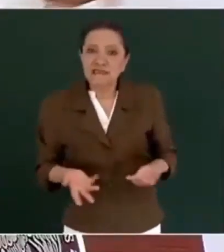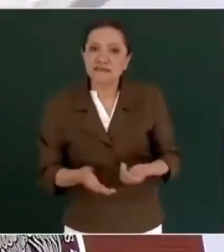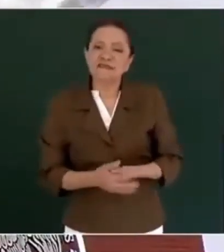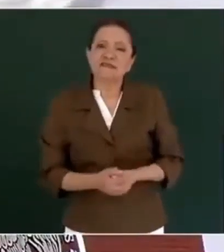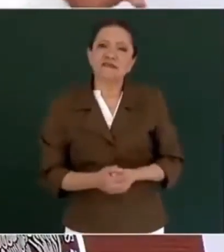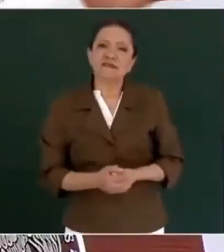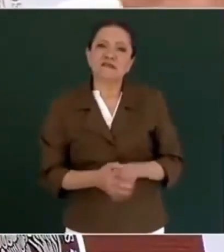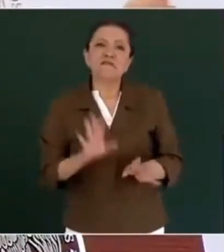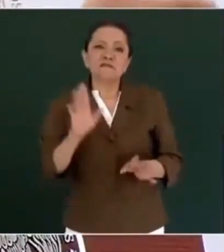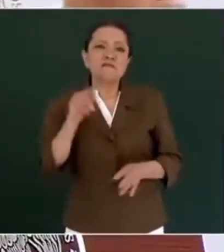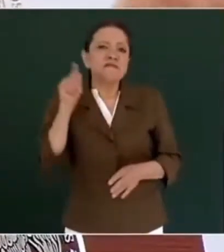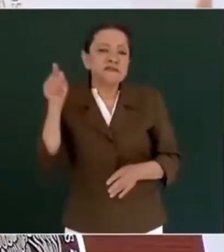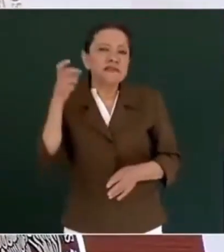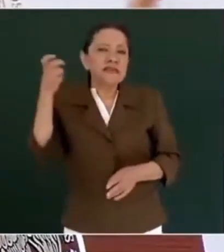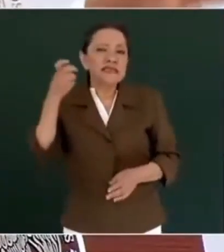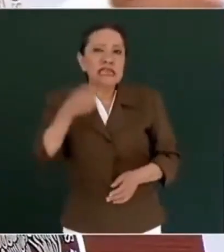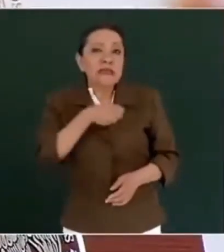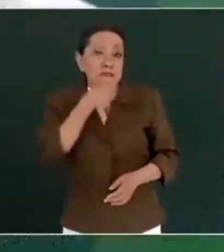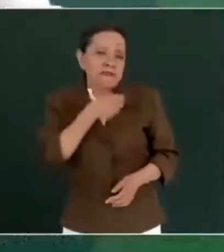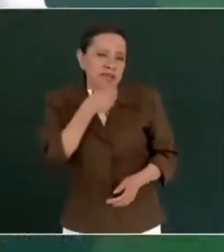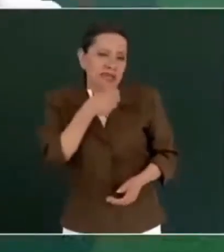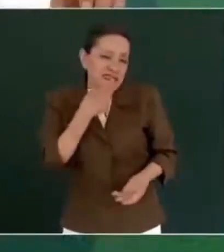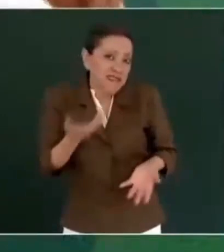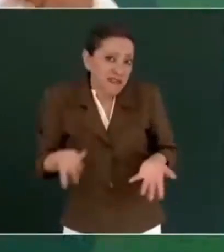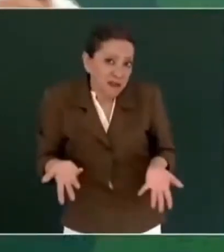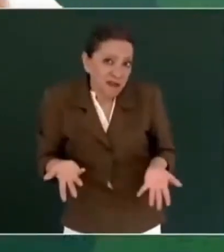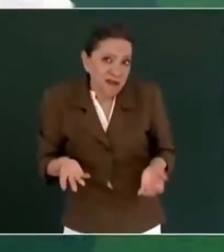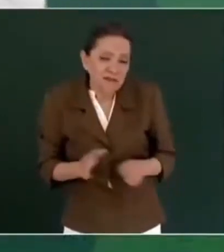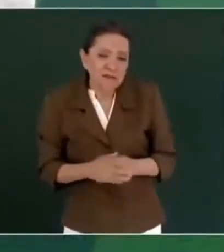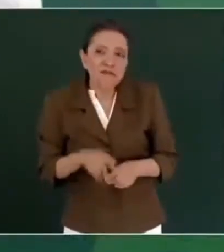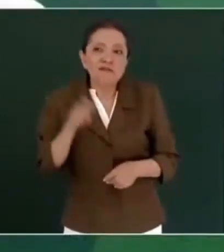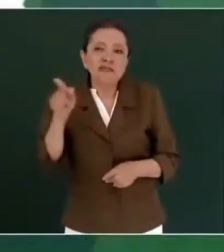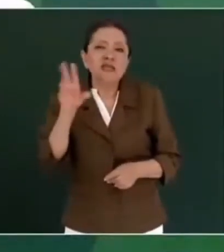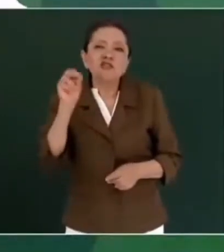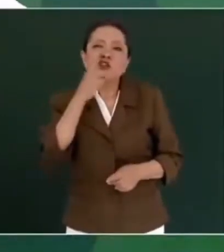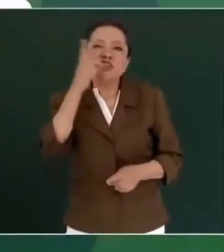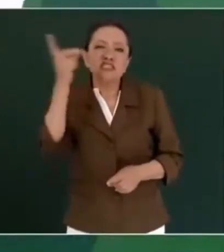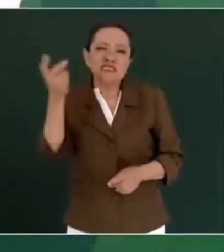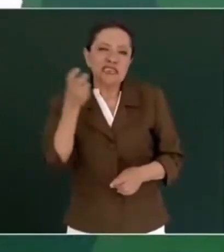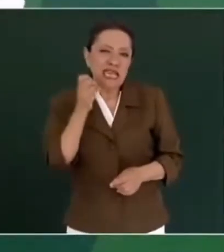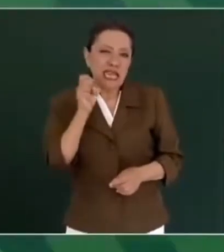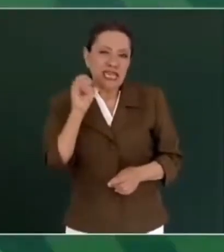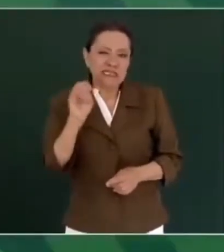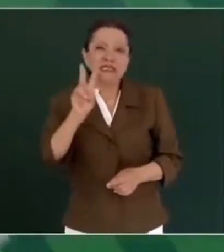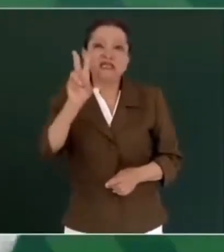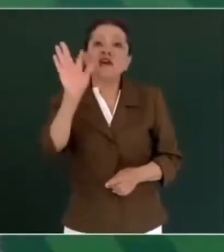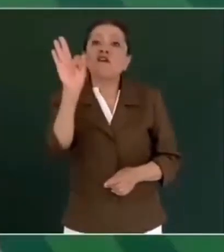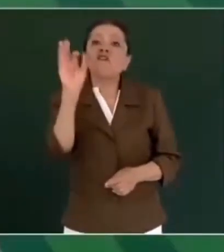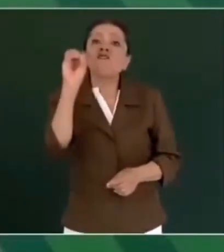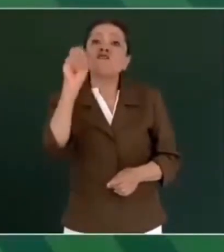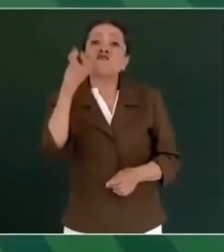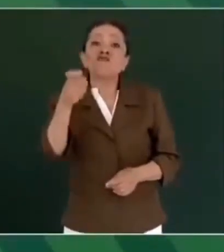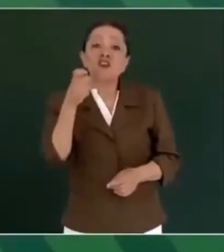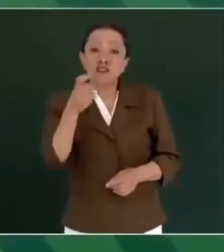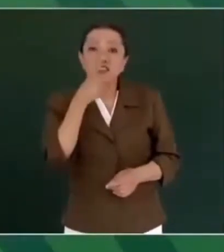el viejito él no dice así pero otros el viejito